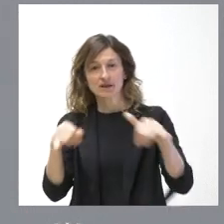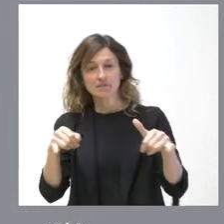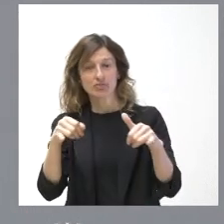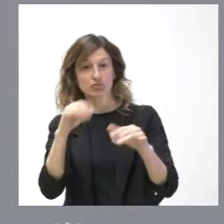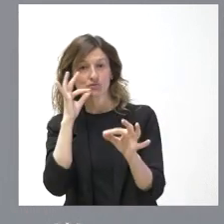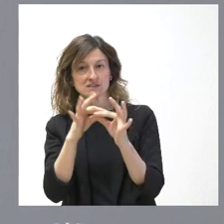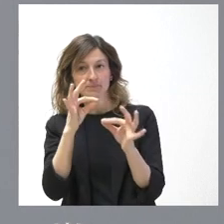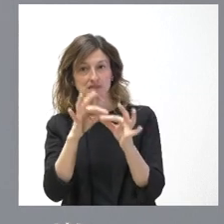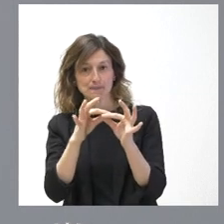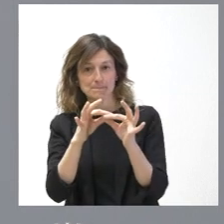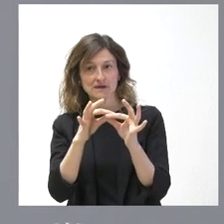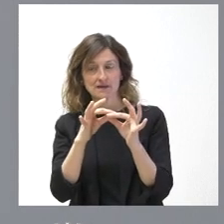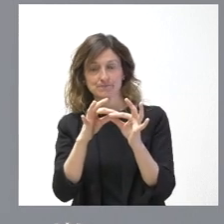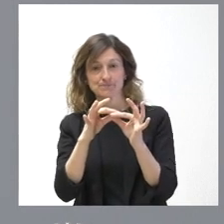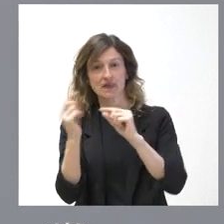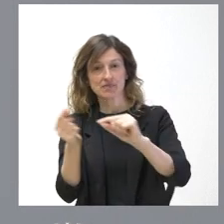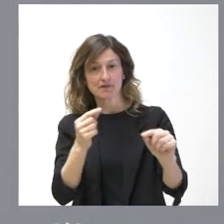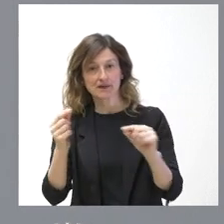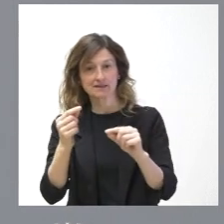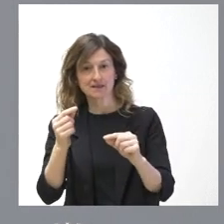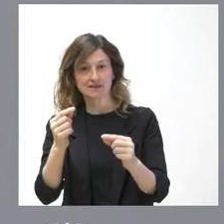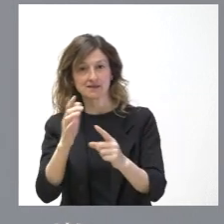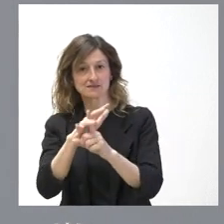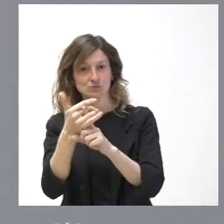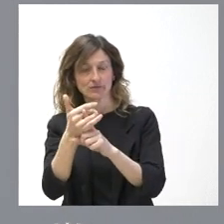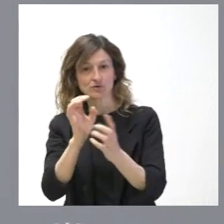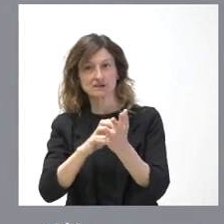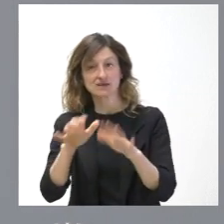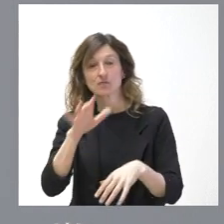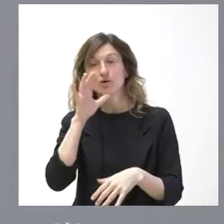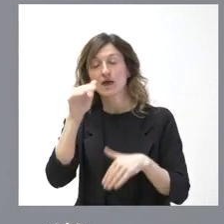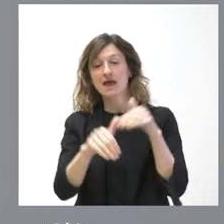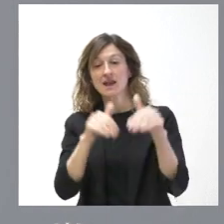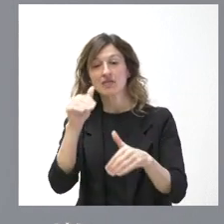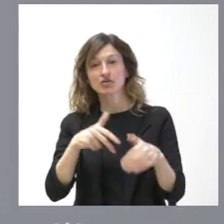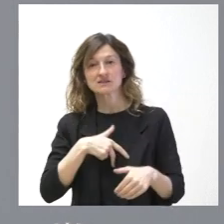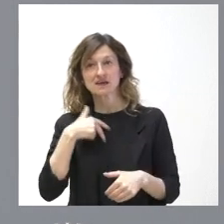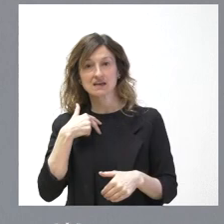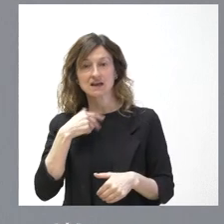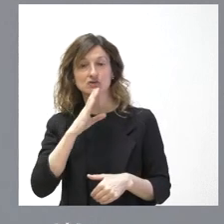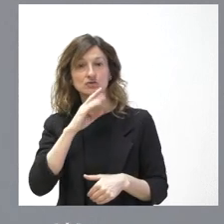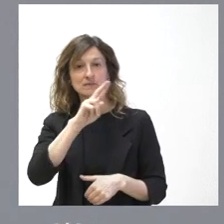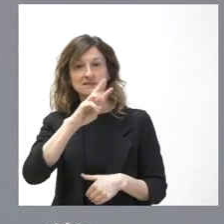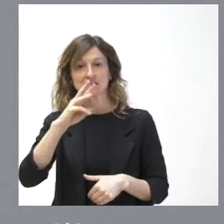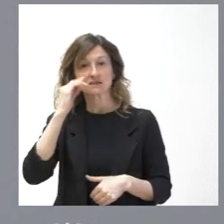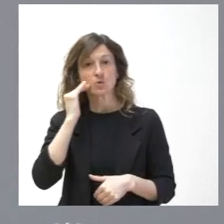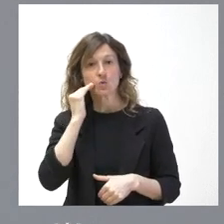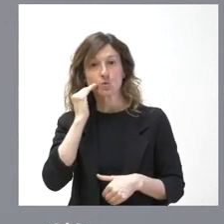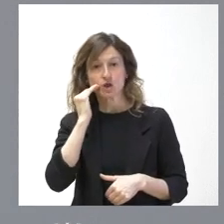pero lo planteamos en una circunstancia, que es que las elecciones generales se produjeron el 23 de julio.